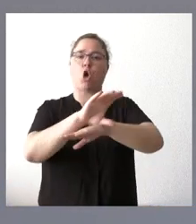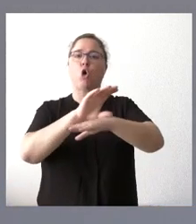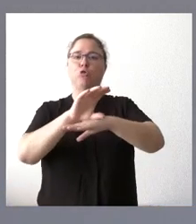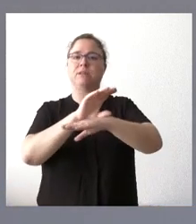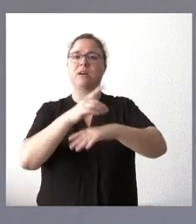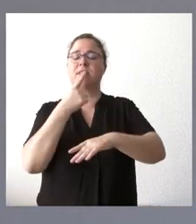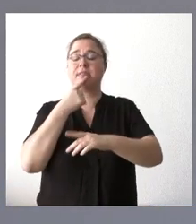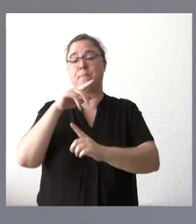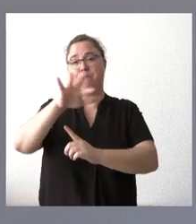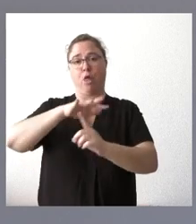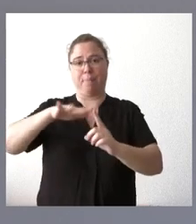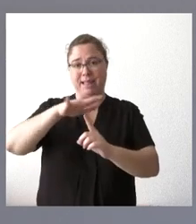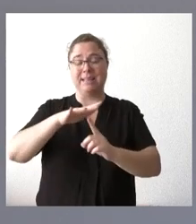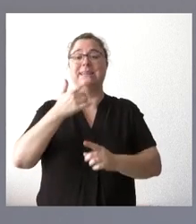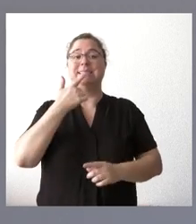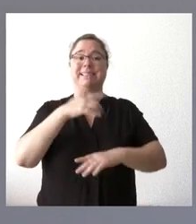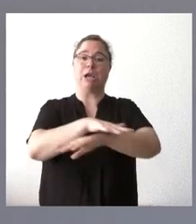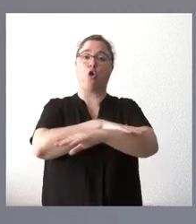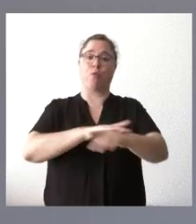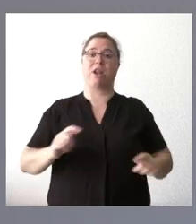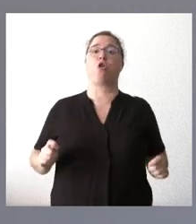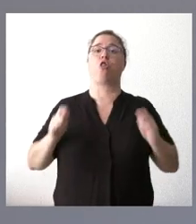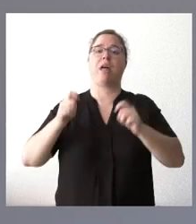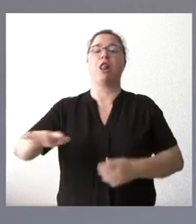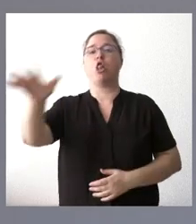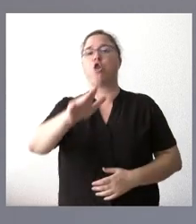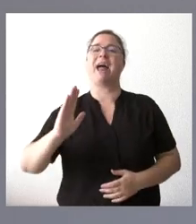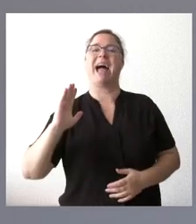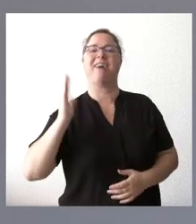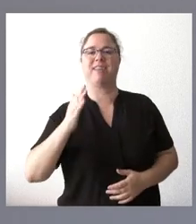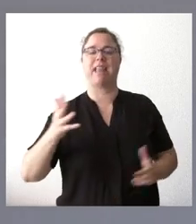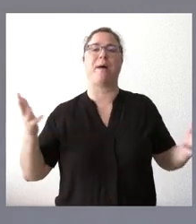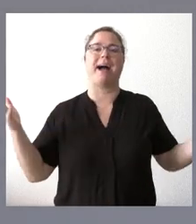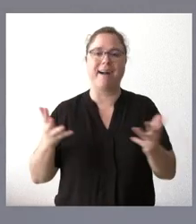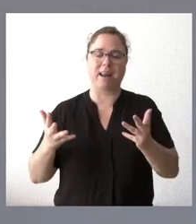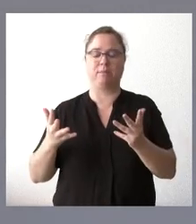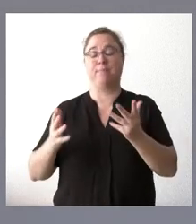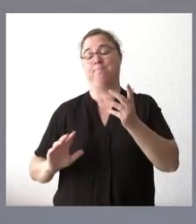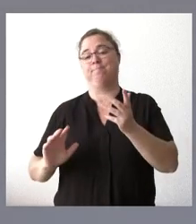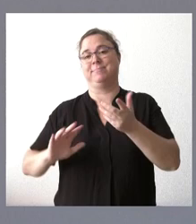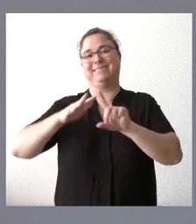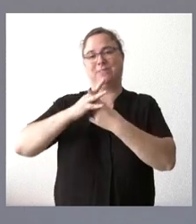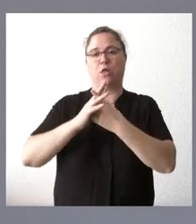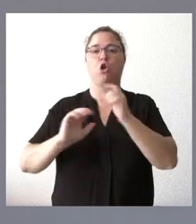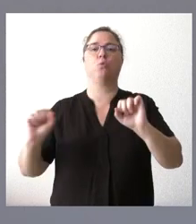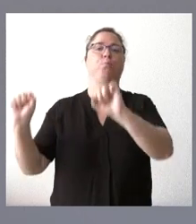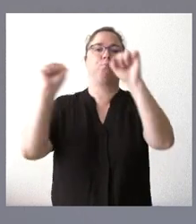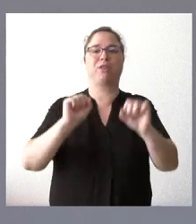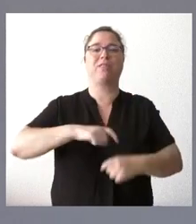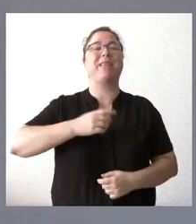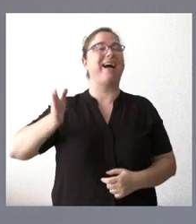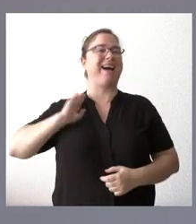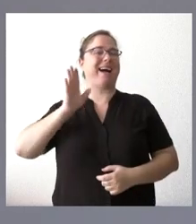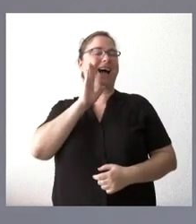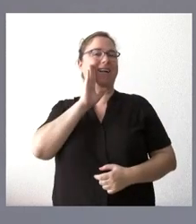de Medio Ambiente, la declaración por parte del Gobierno de zona afectada por graves eventos de protección civil, lo que comúnmente antes se llamaba